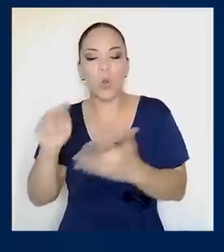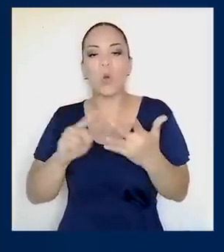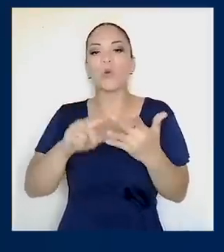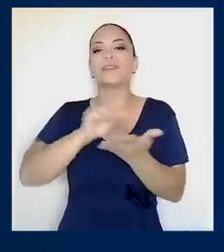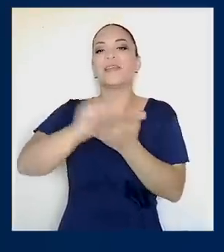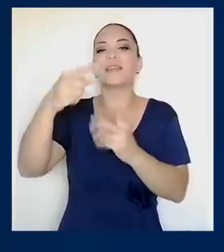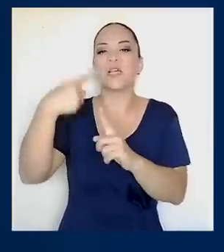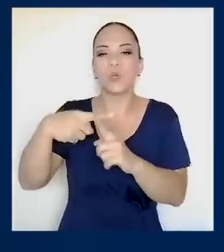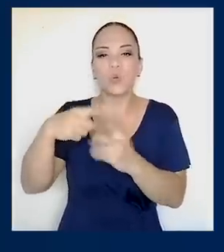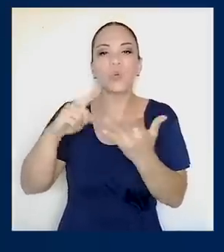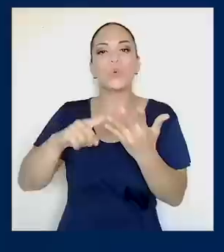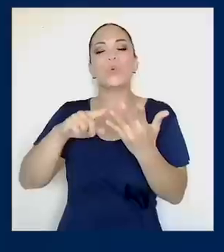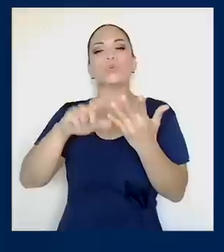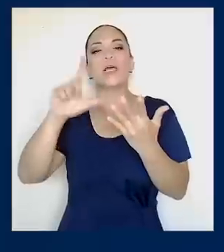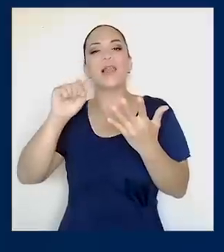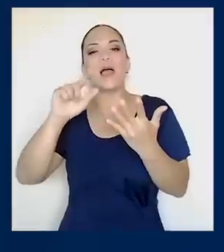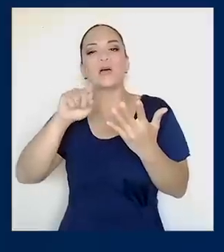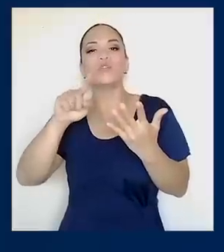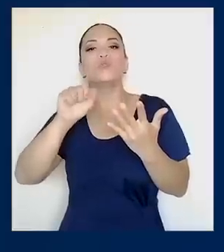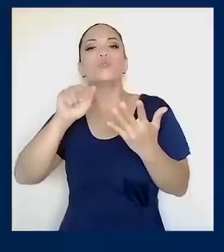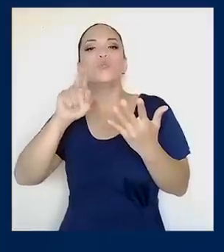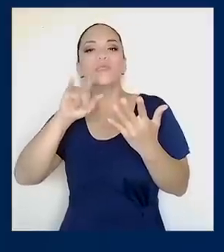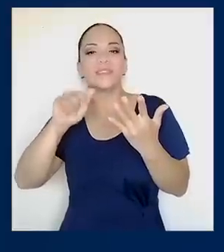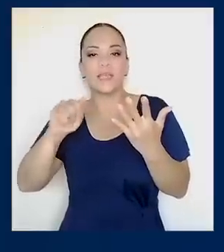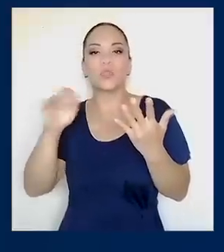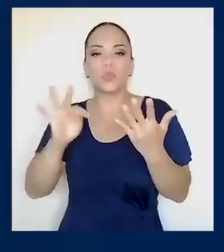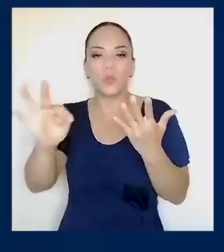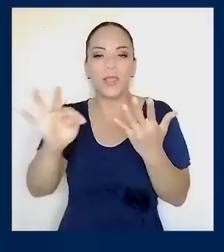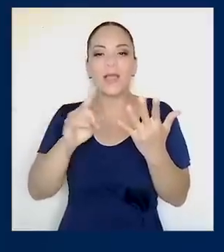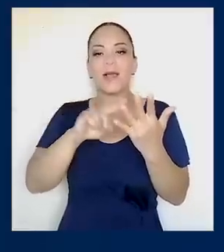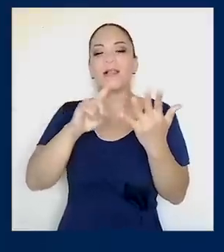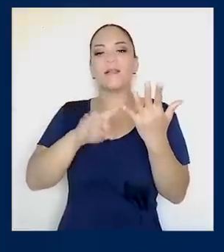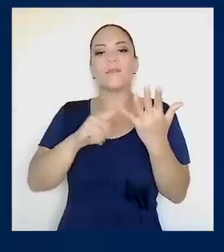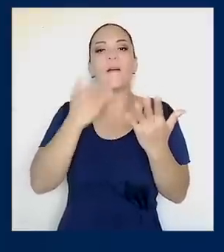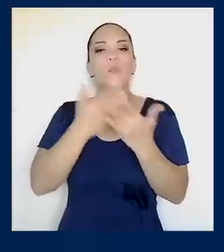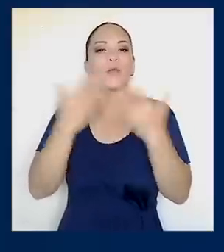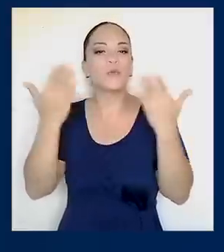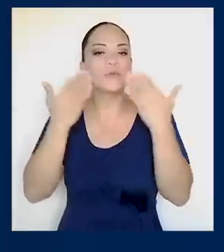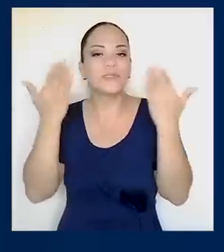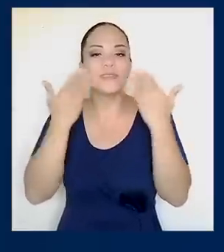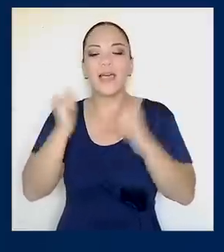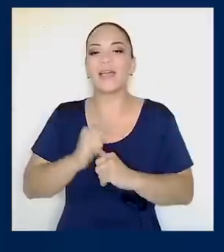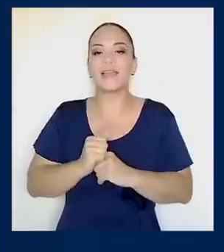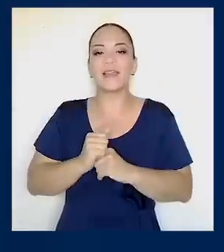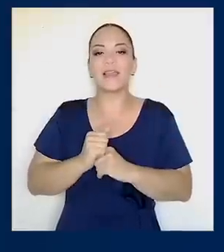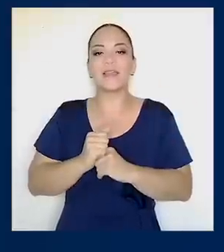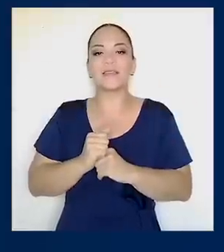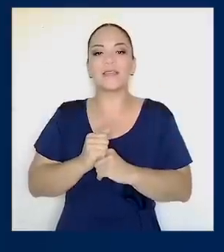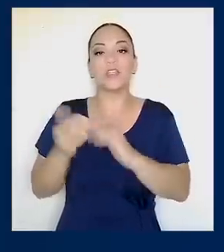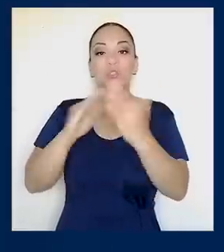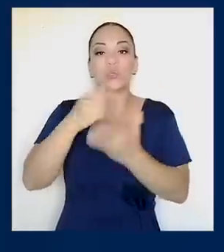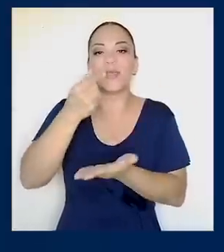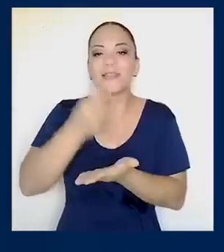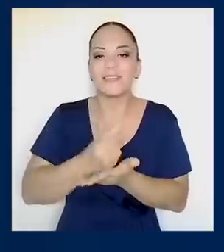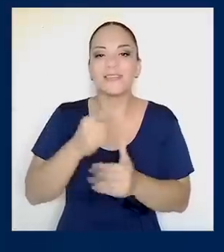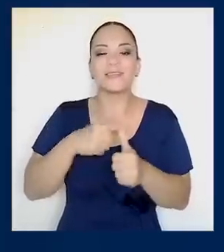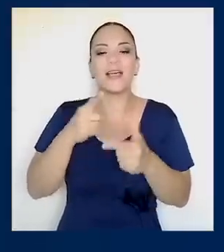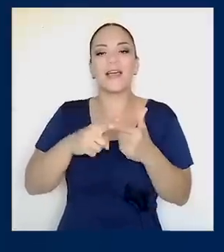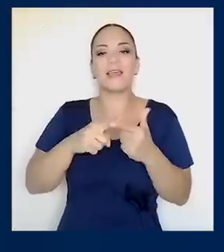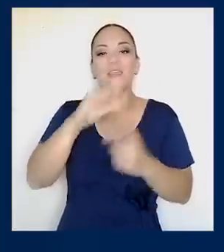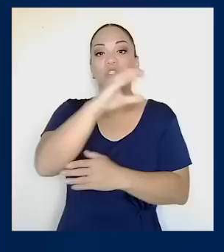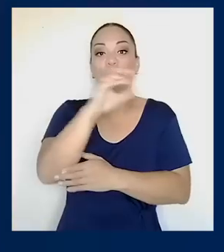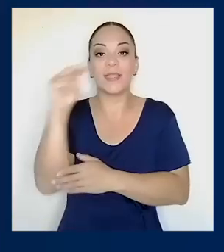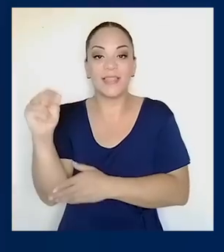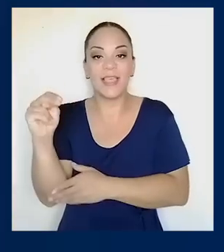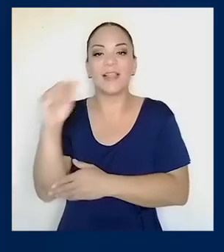Santa Cruz de Guanacaste, La Suiza de Turrialba, Buenos Aires de Punta Arenas, Ciudad Quesada, Laurel de Corredores,